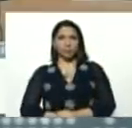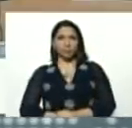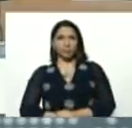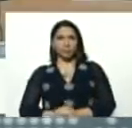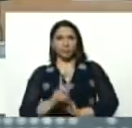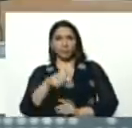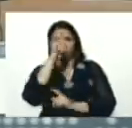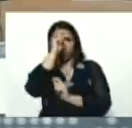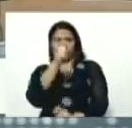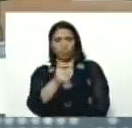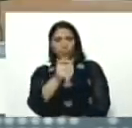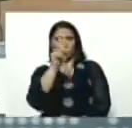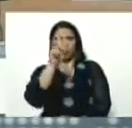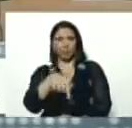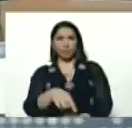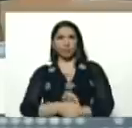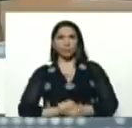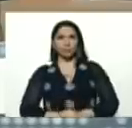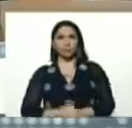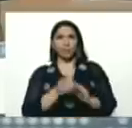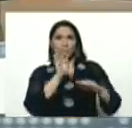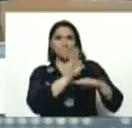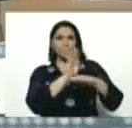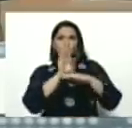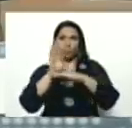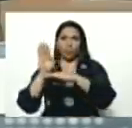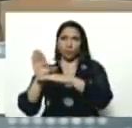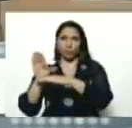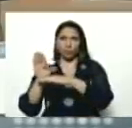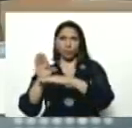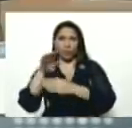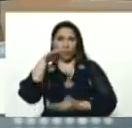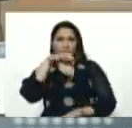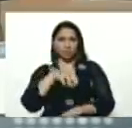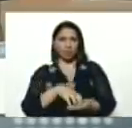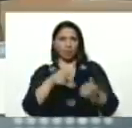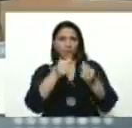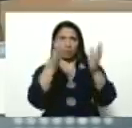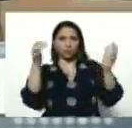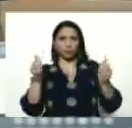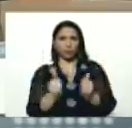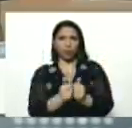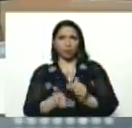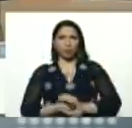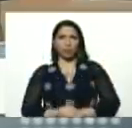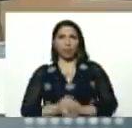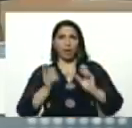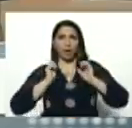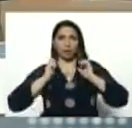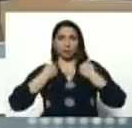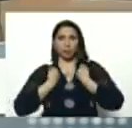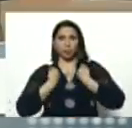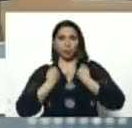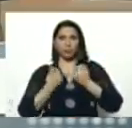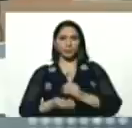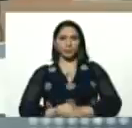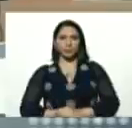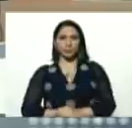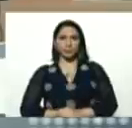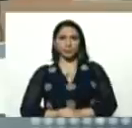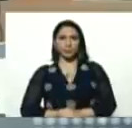designado también, eh, protector, del estado, Anzuategui, Aristóbulo Isturis, Almeida,